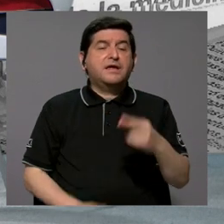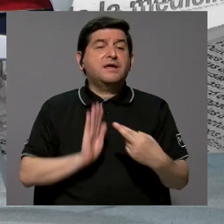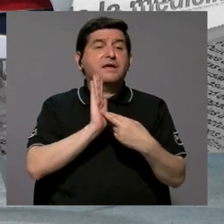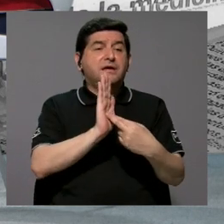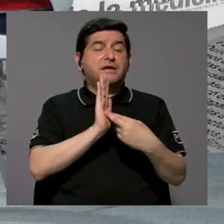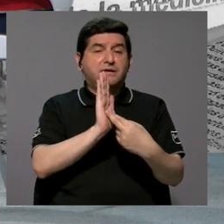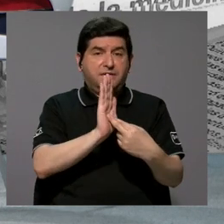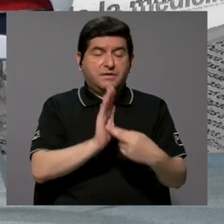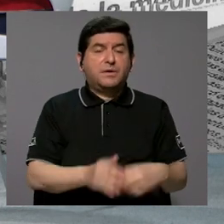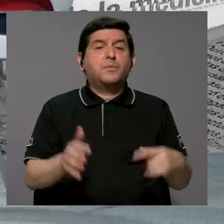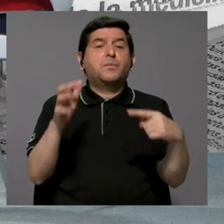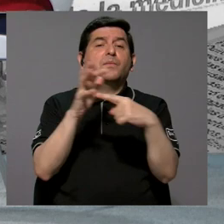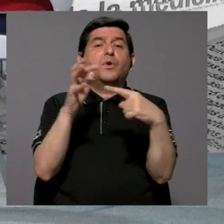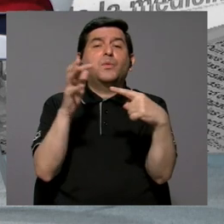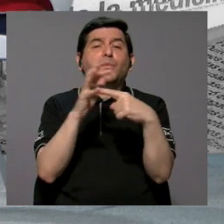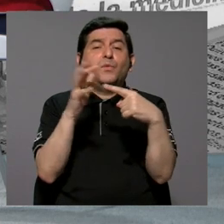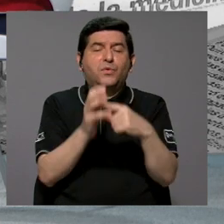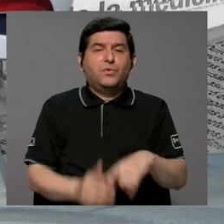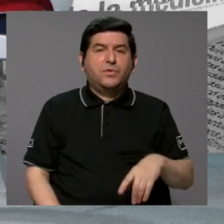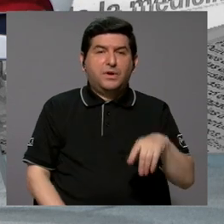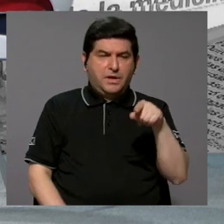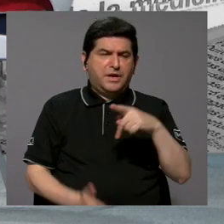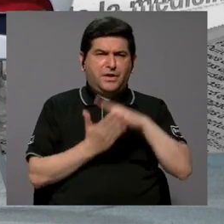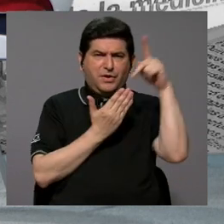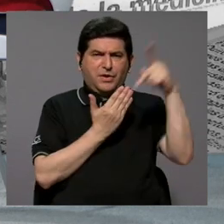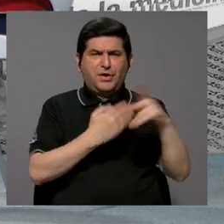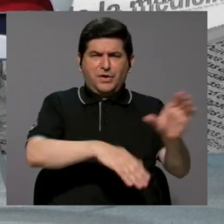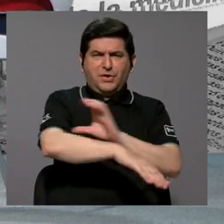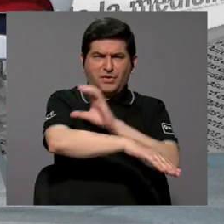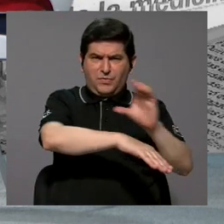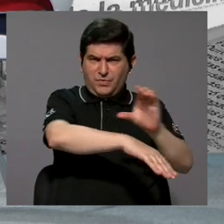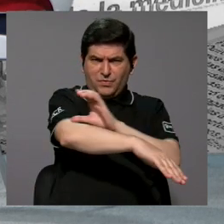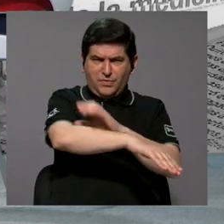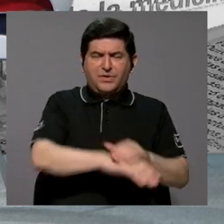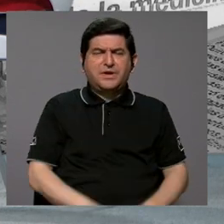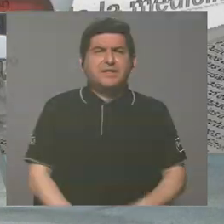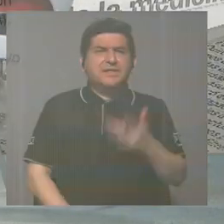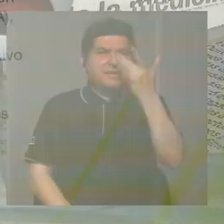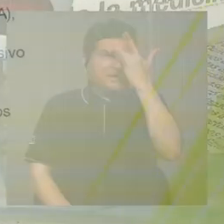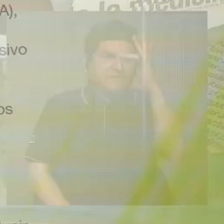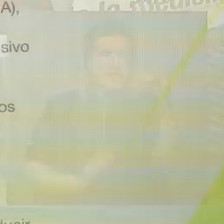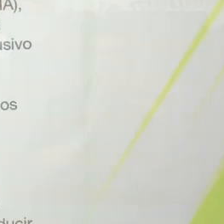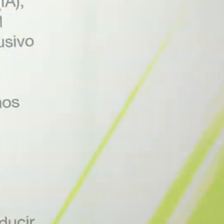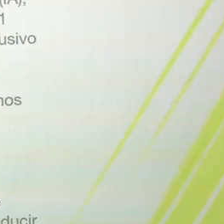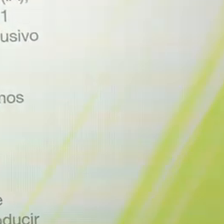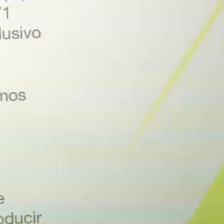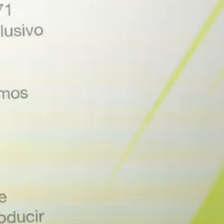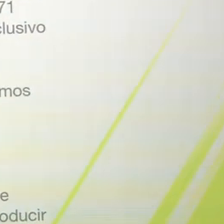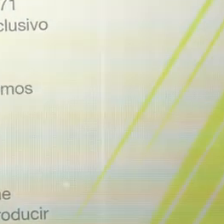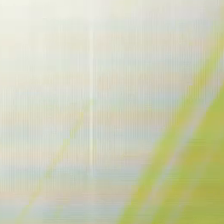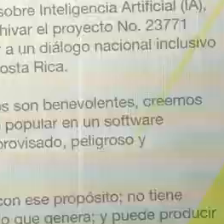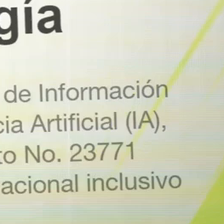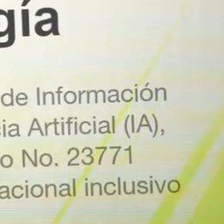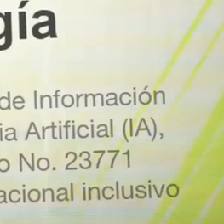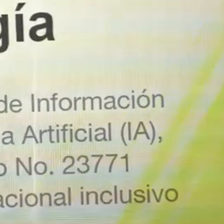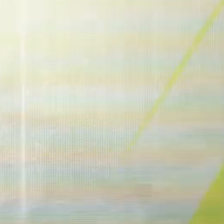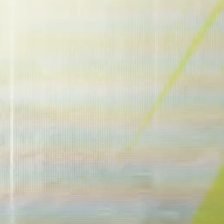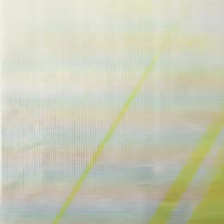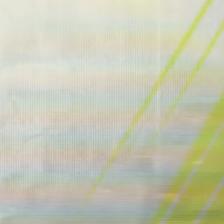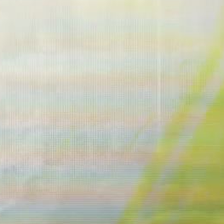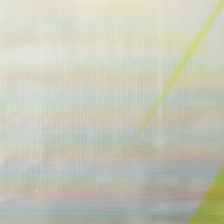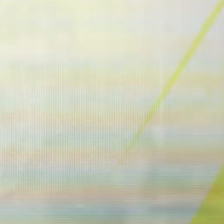representación popular en un software corporativo de inteligencia artificial es un acto